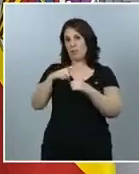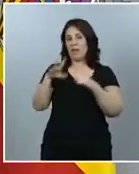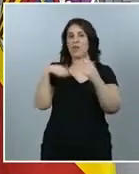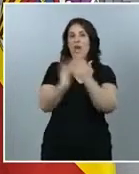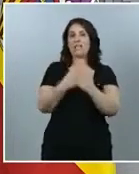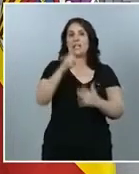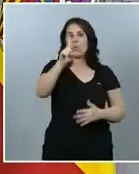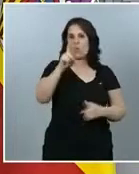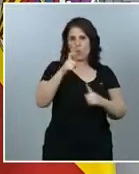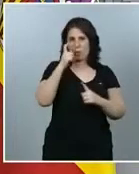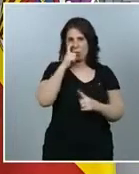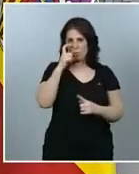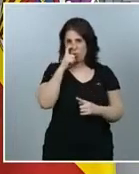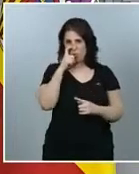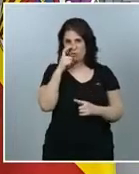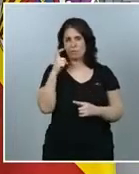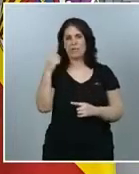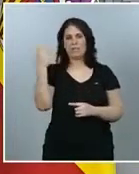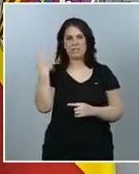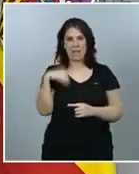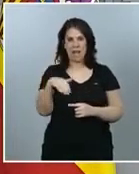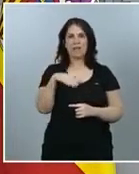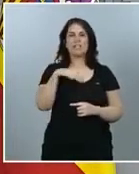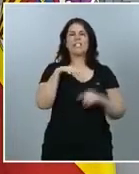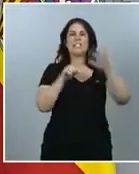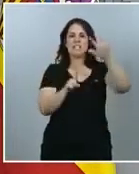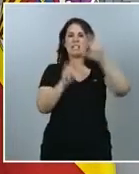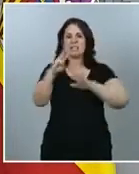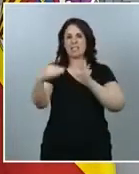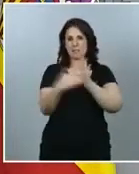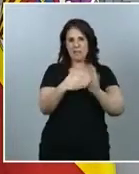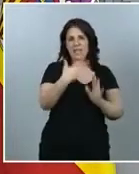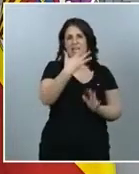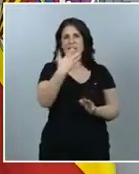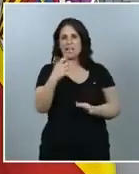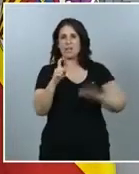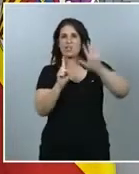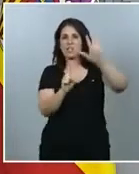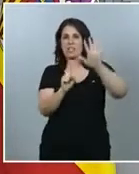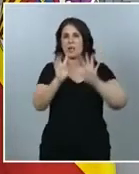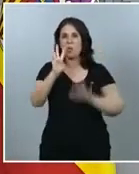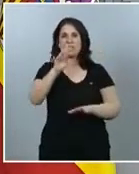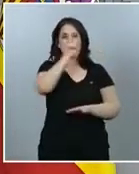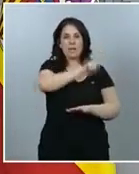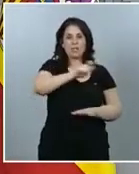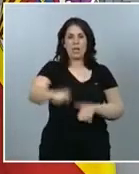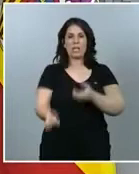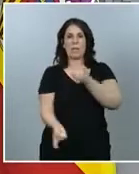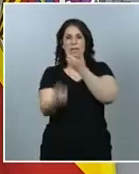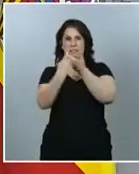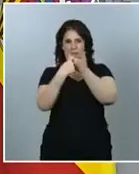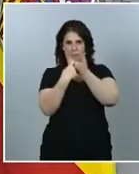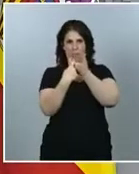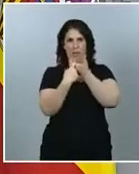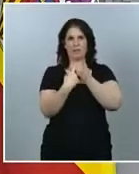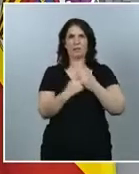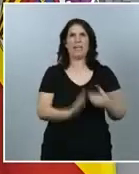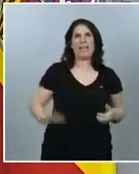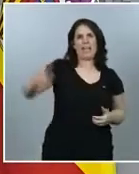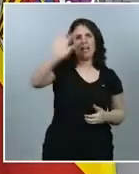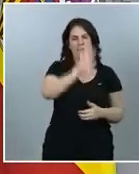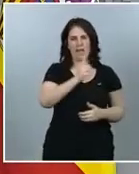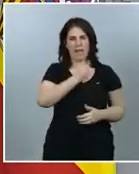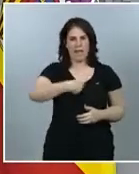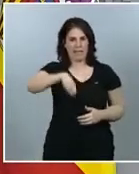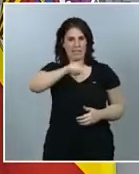se han reclutado 63.564 participantes en el conjunto del país en la muestra nacional